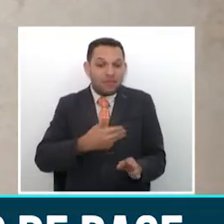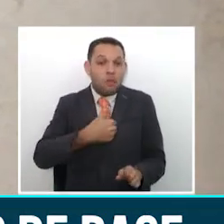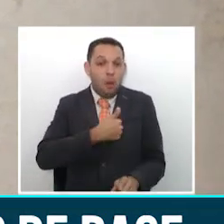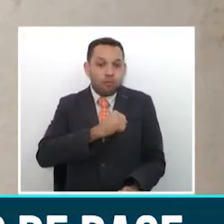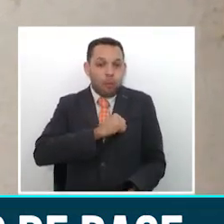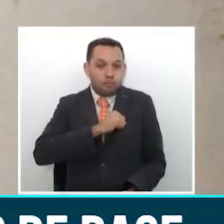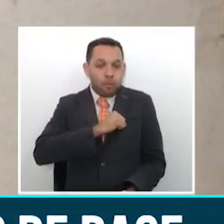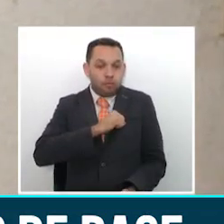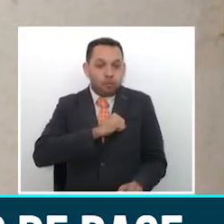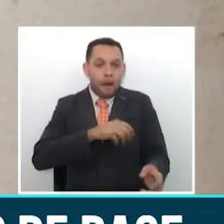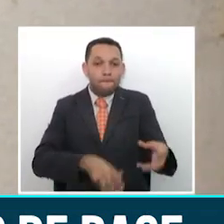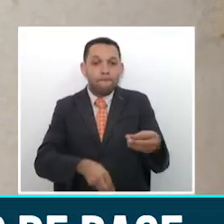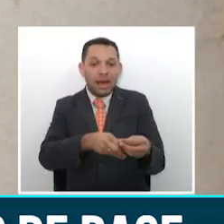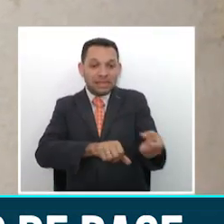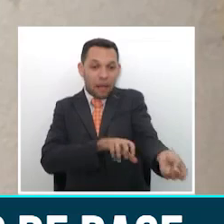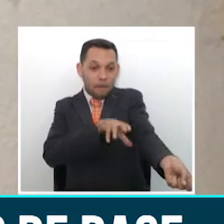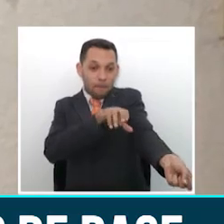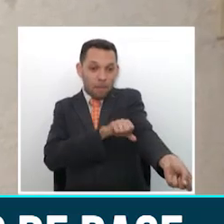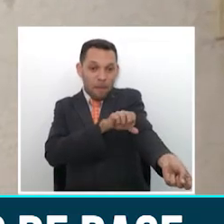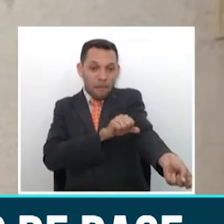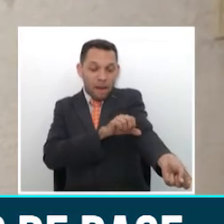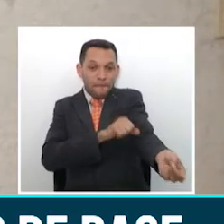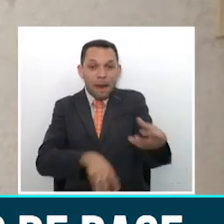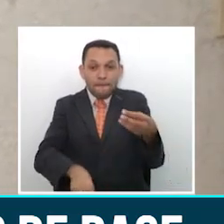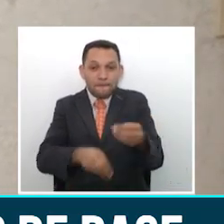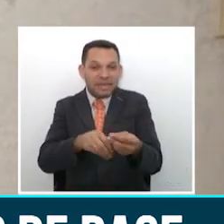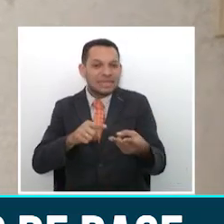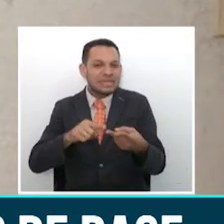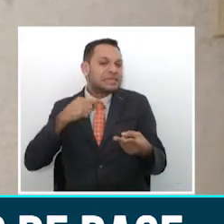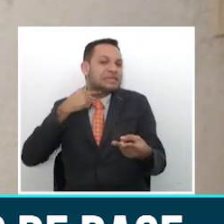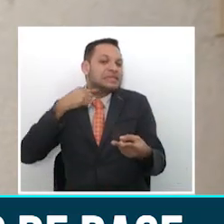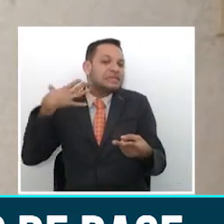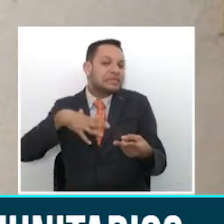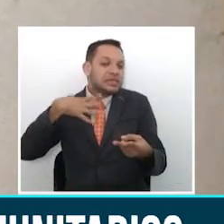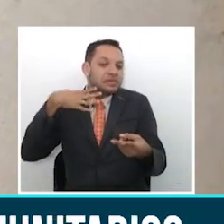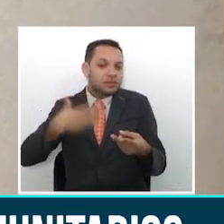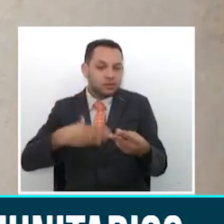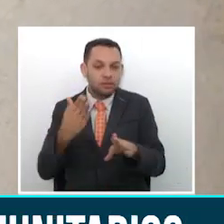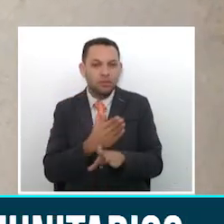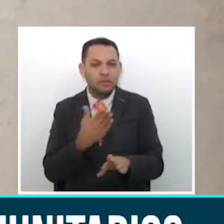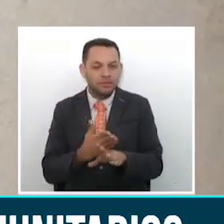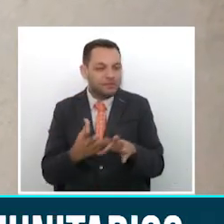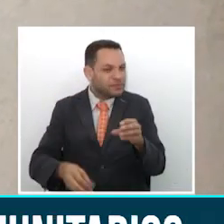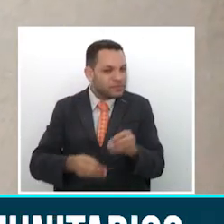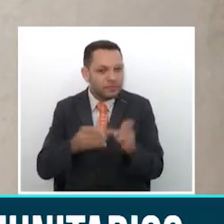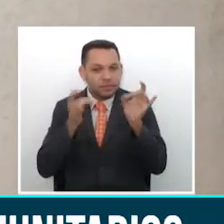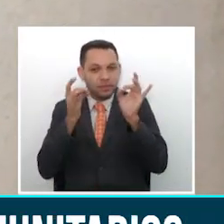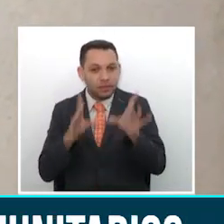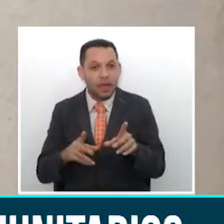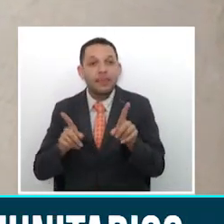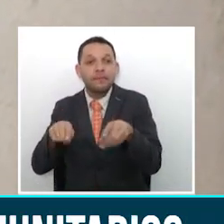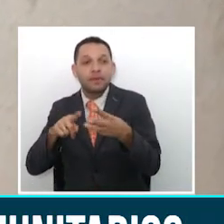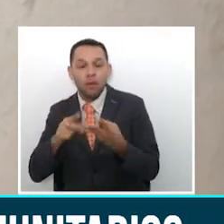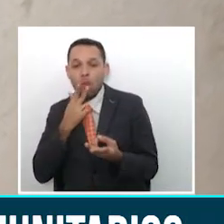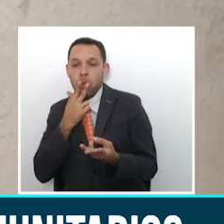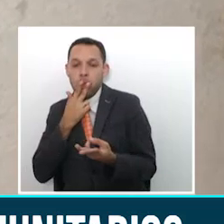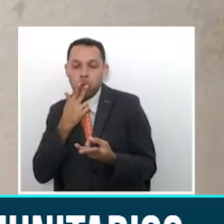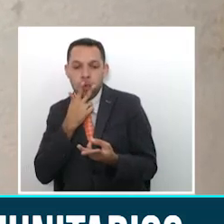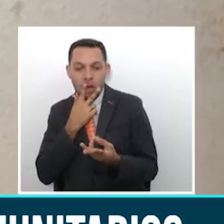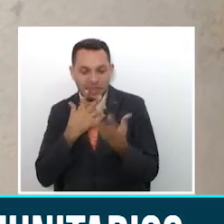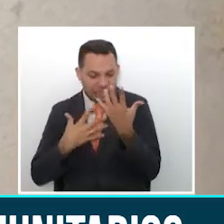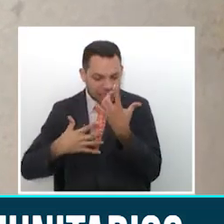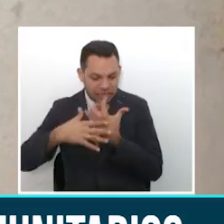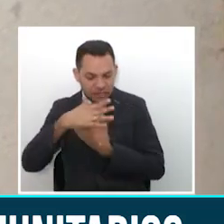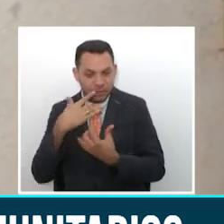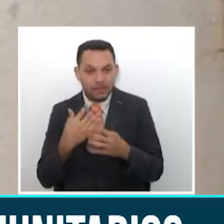hipertenso y tenía hipotiroidismo. Adicional, tenía como factor de riesgo que era fumador. Se contagió